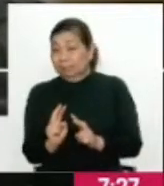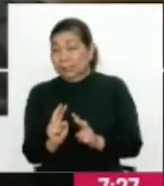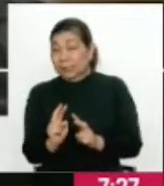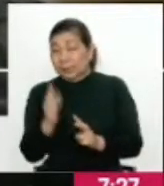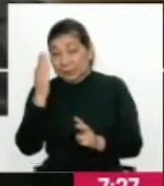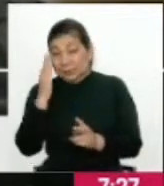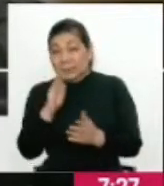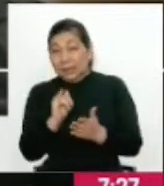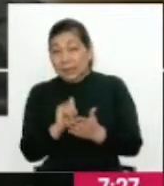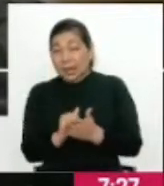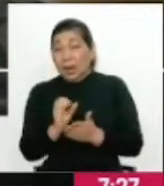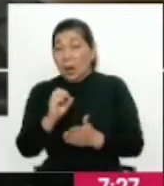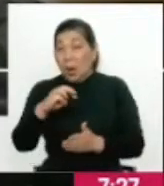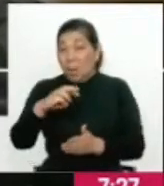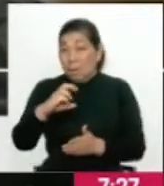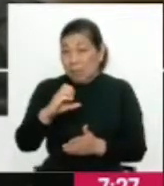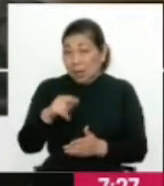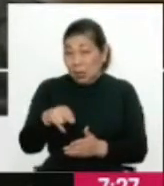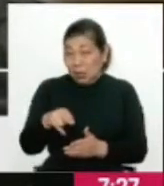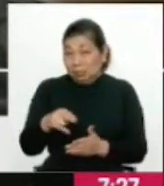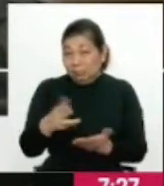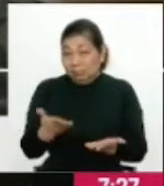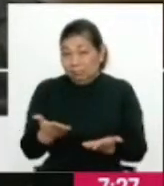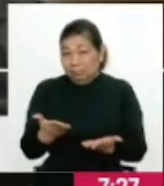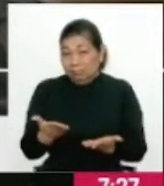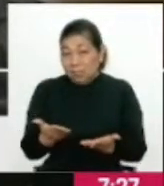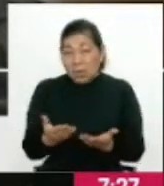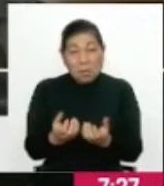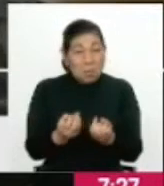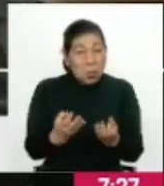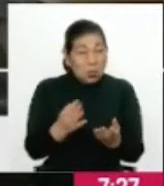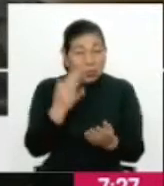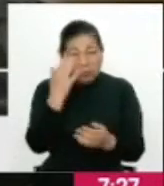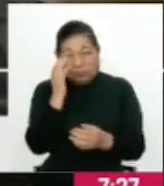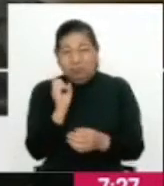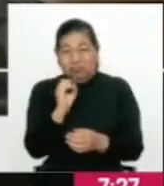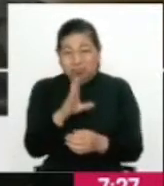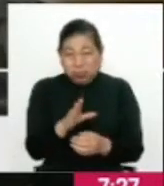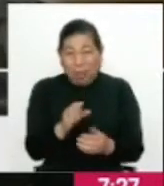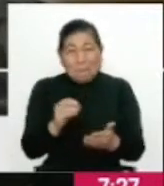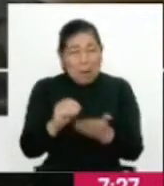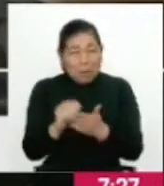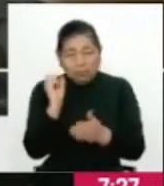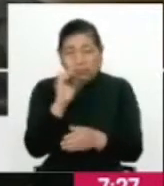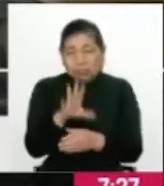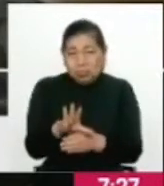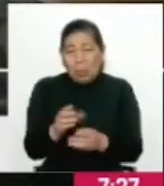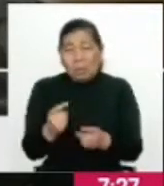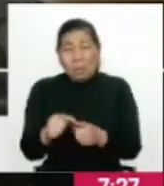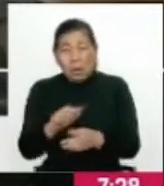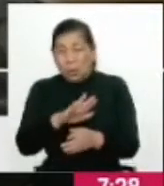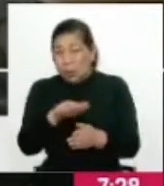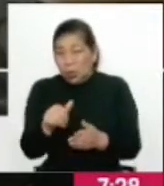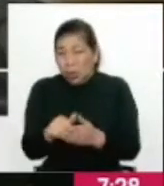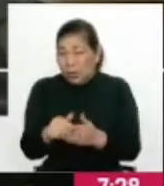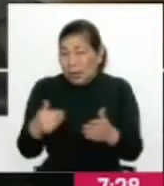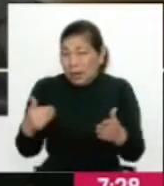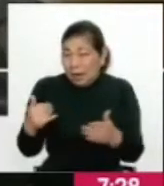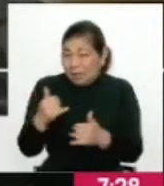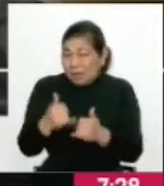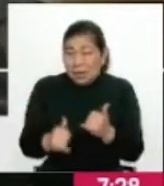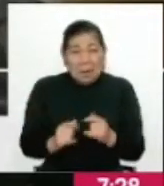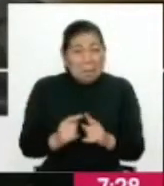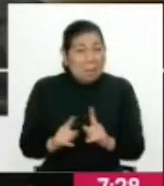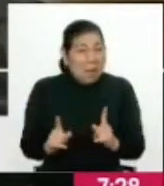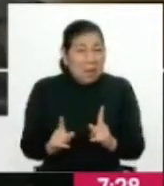a sabiendas de que Omicron de pronto era muy contagioso y que nos íbamos a contagiar todos al final, pero